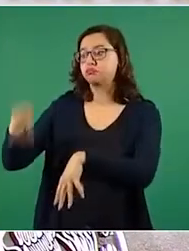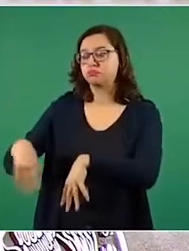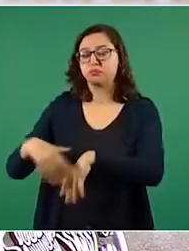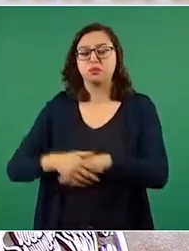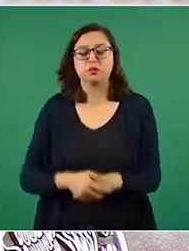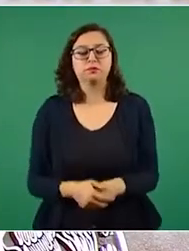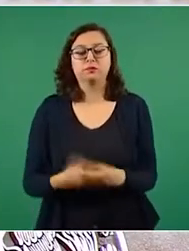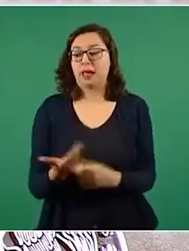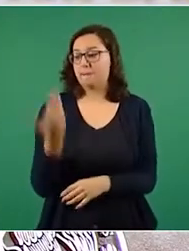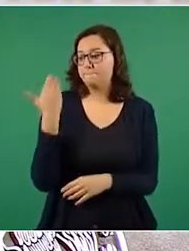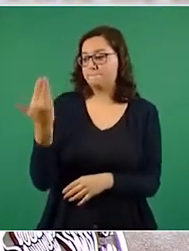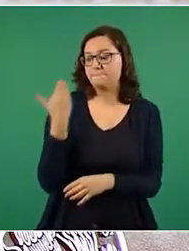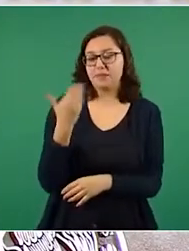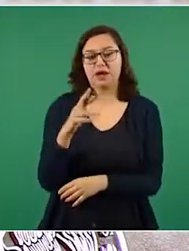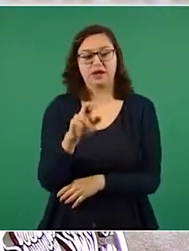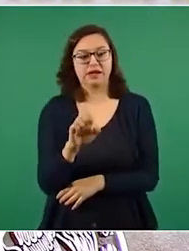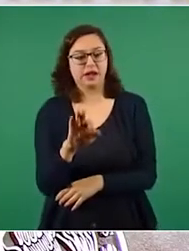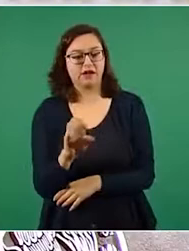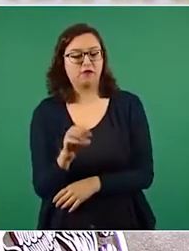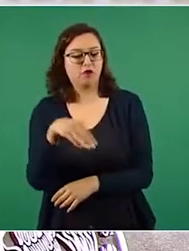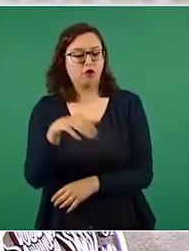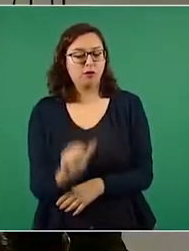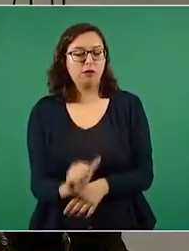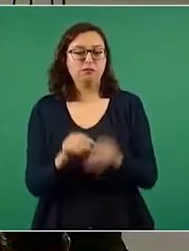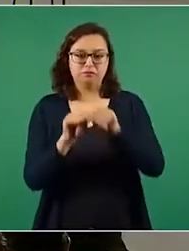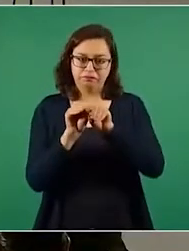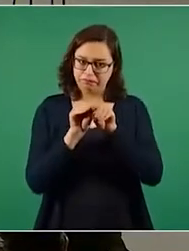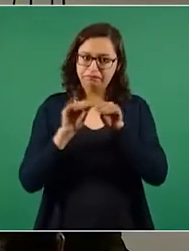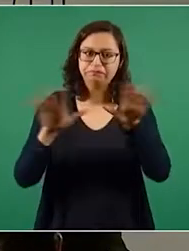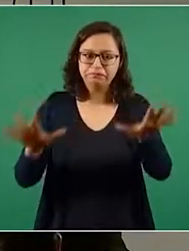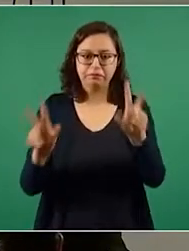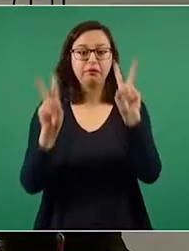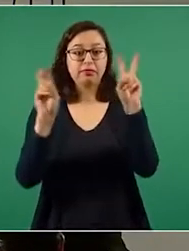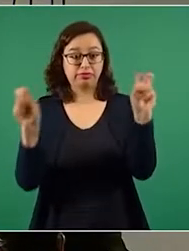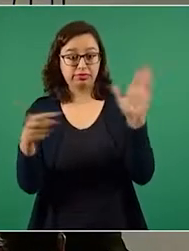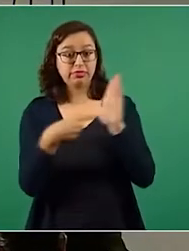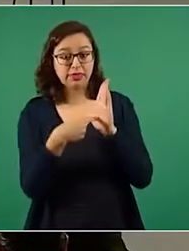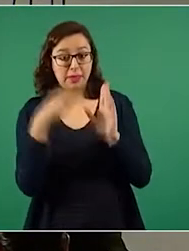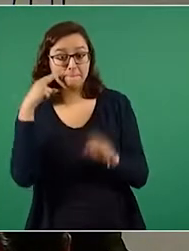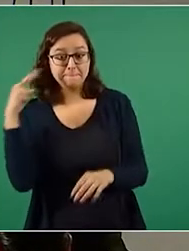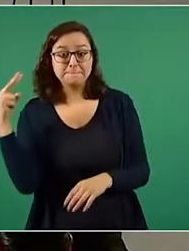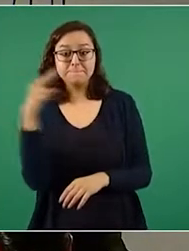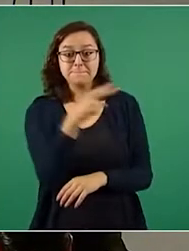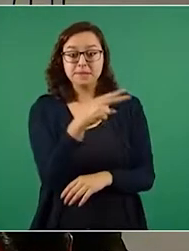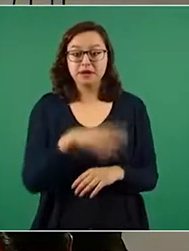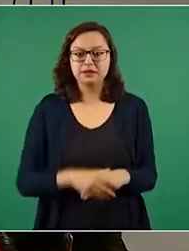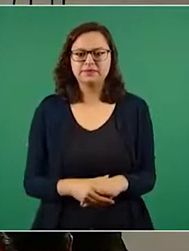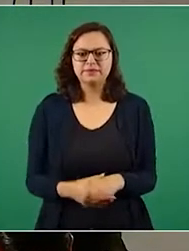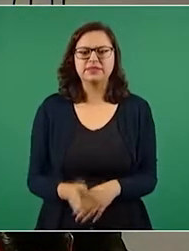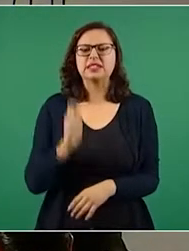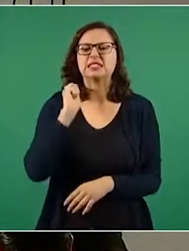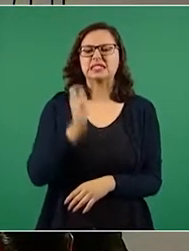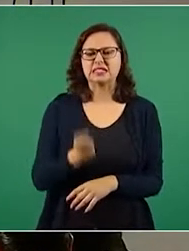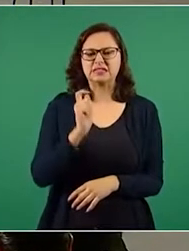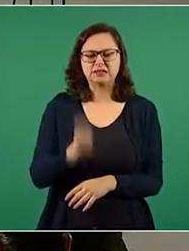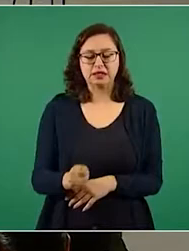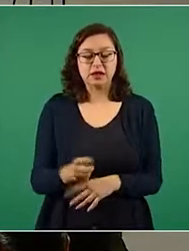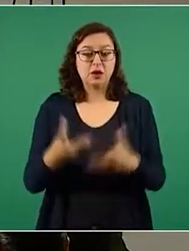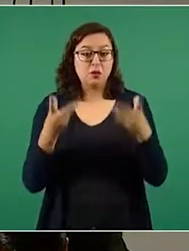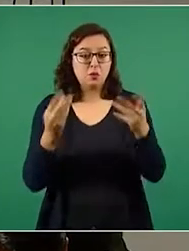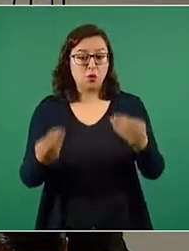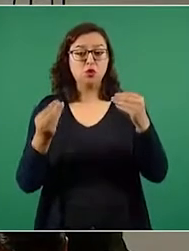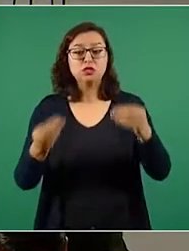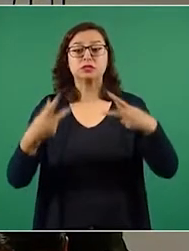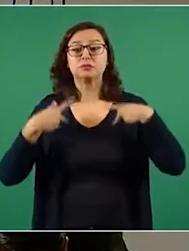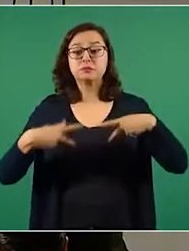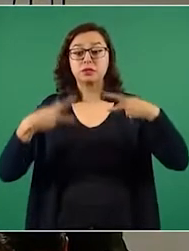Extinguen Fonden, dejan obras tiradas, en la que el gobierno federal dejó sin recursos a cientos de personas